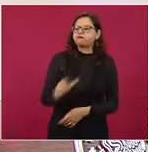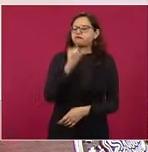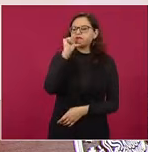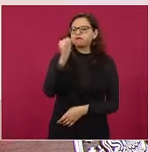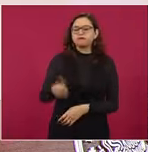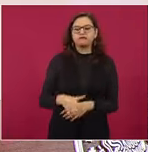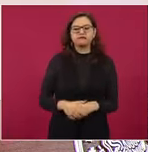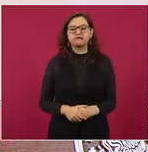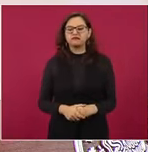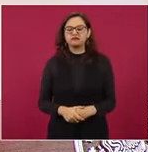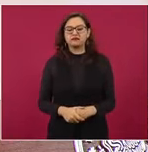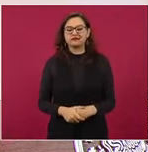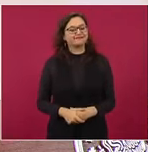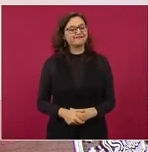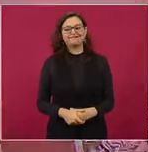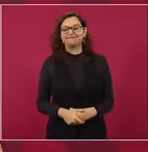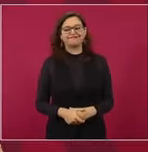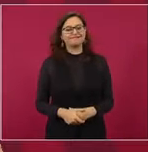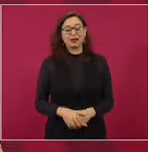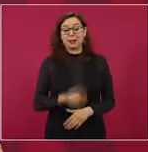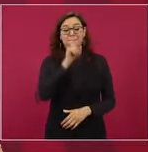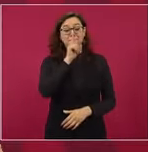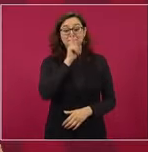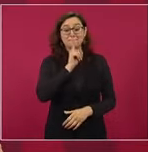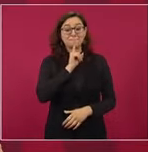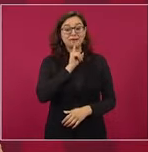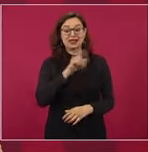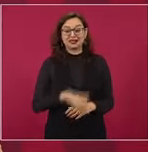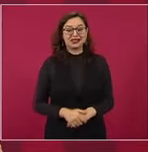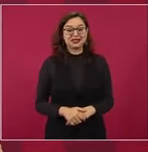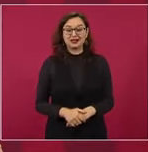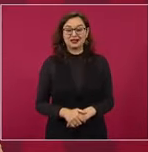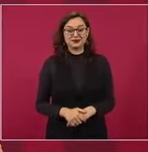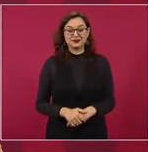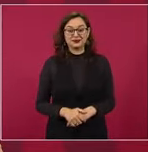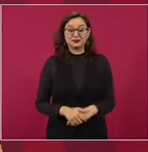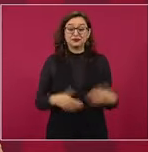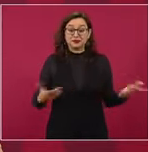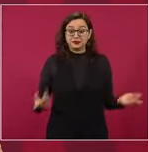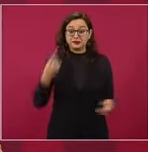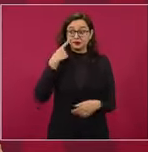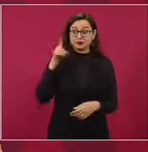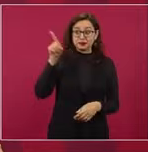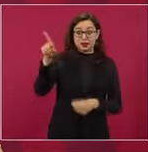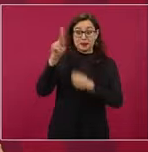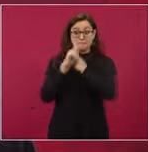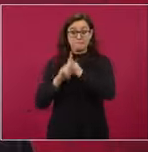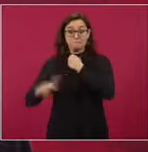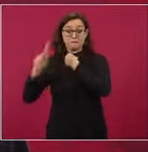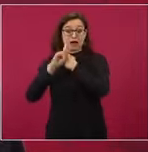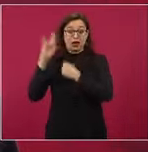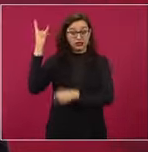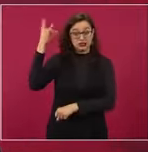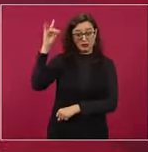no, ahí lo vimos en Bolivia hace poco, le dieron un golpe de Estado